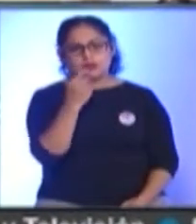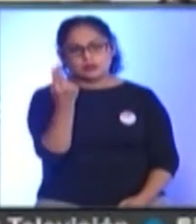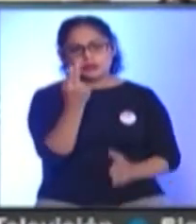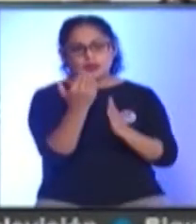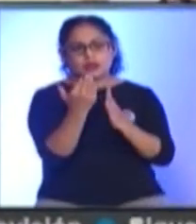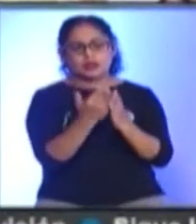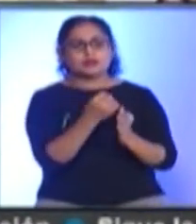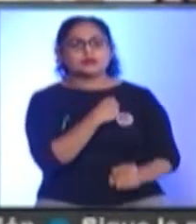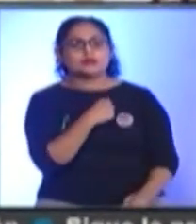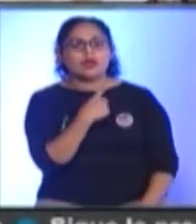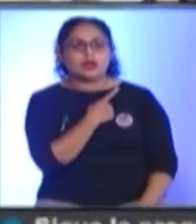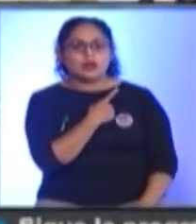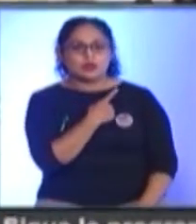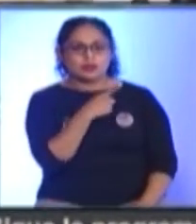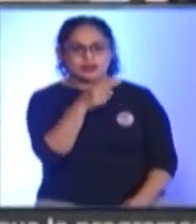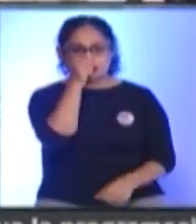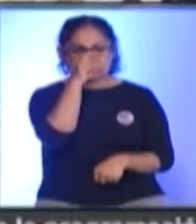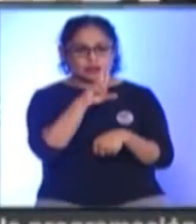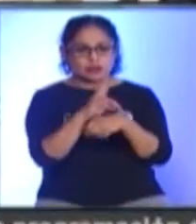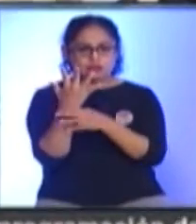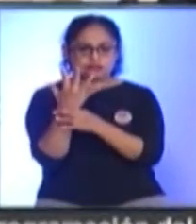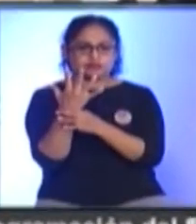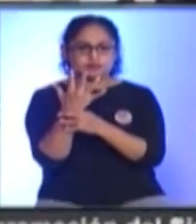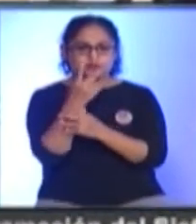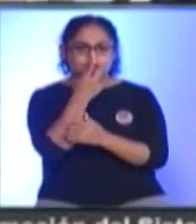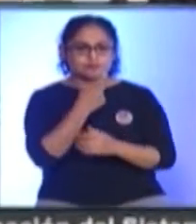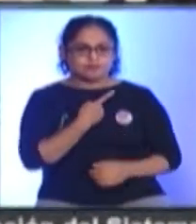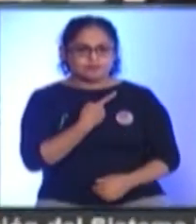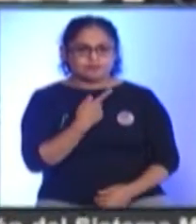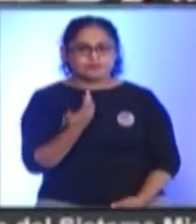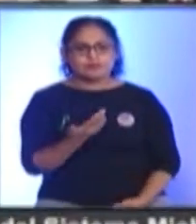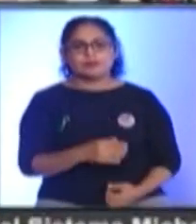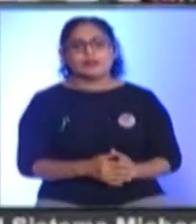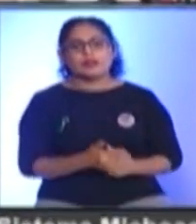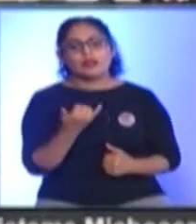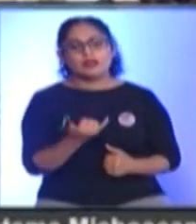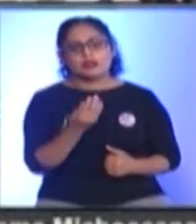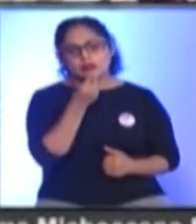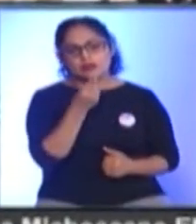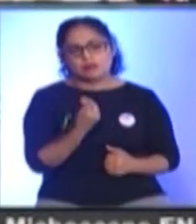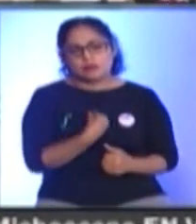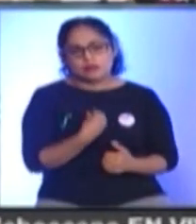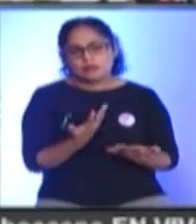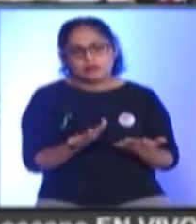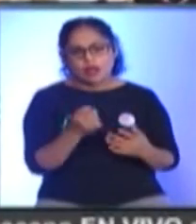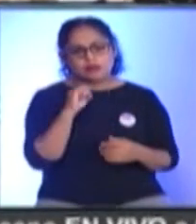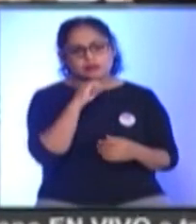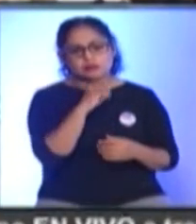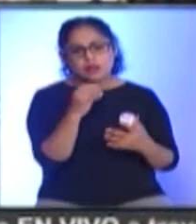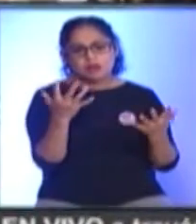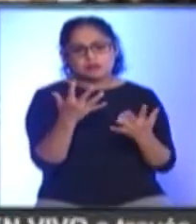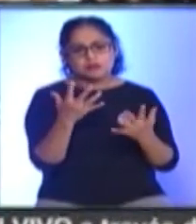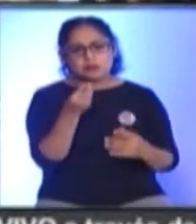nos dicta Precisamente La Secretaría De Salud A través De la Producción Sanitaria Y bueno Pues es parte De lo que Pretendemos